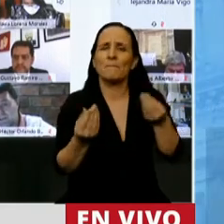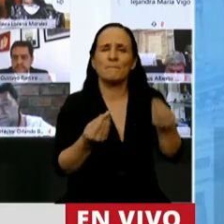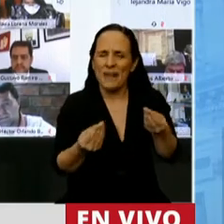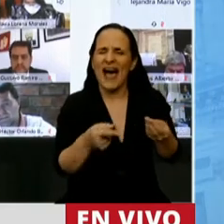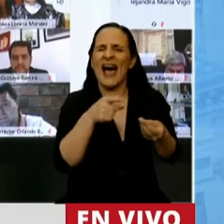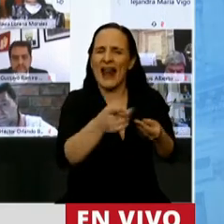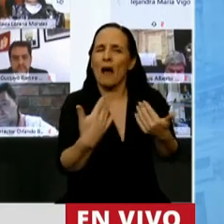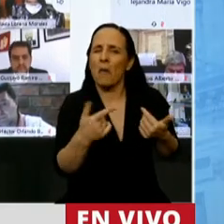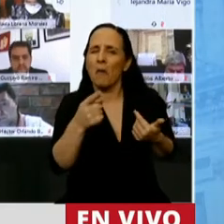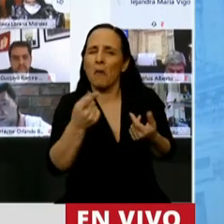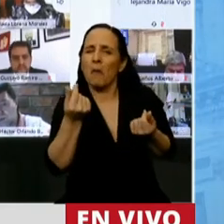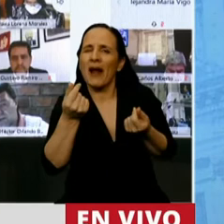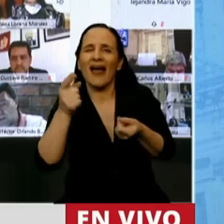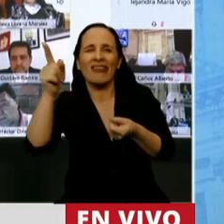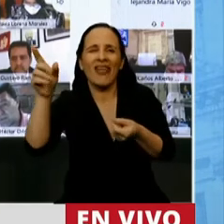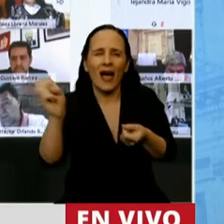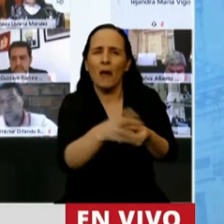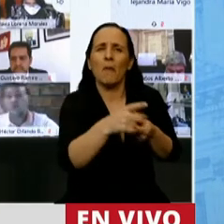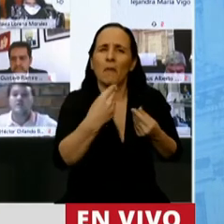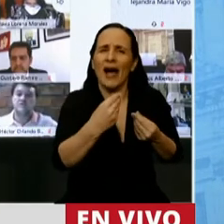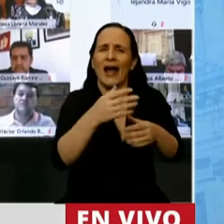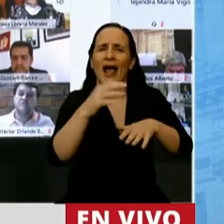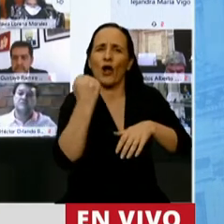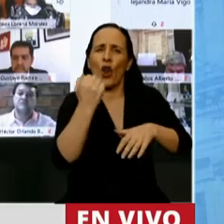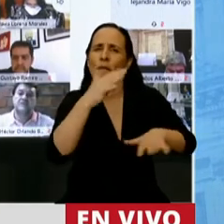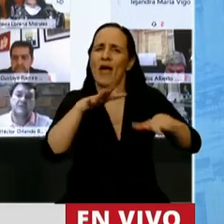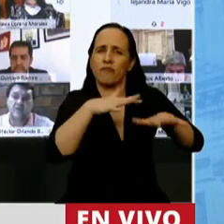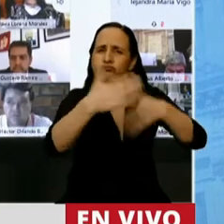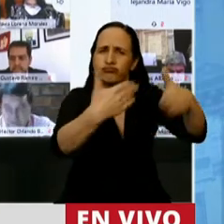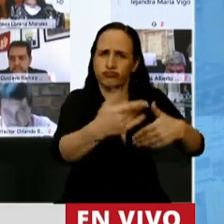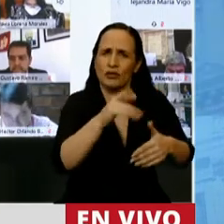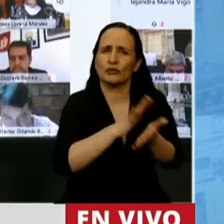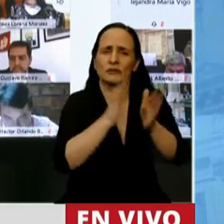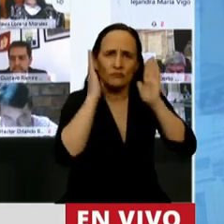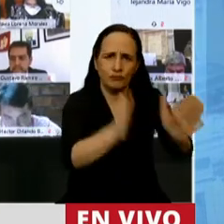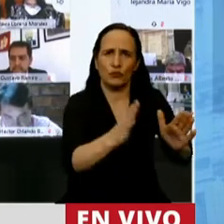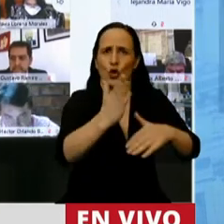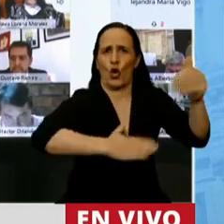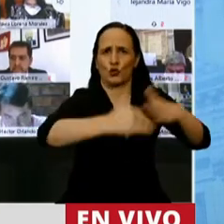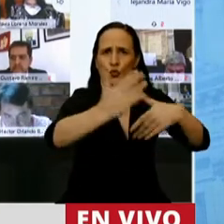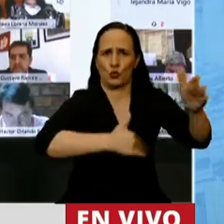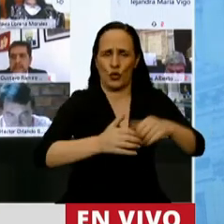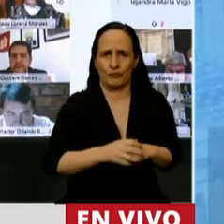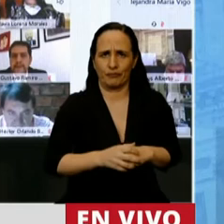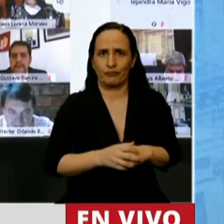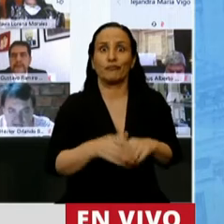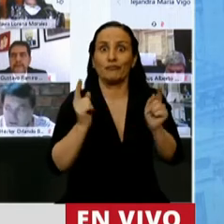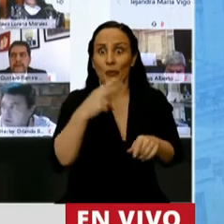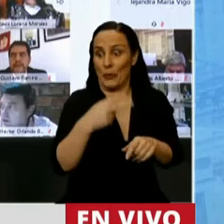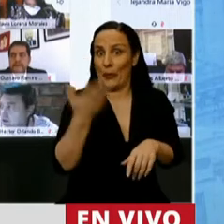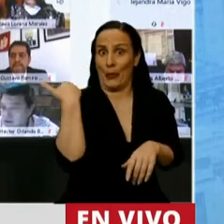puedan ingresar fondos para dinamizar la economía en el sector de la construcción. Y también el día viernes